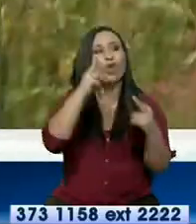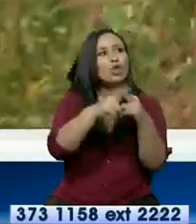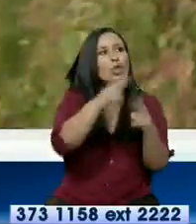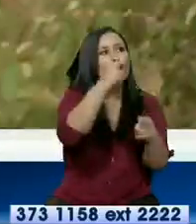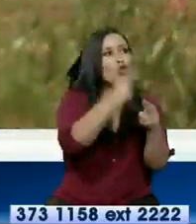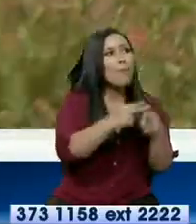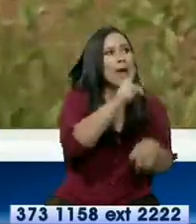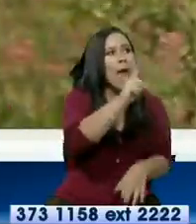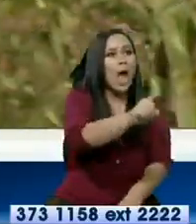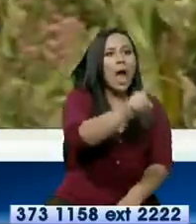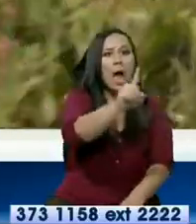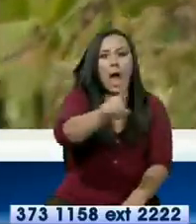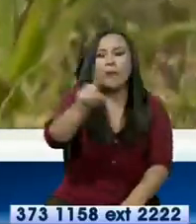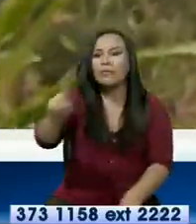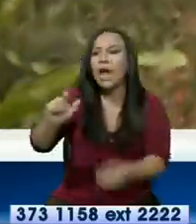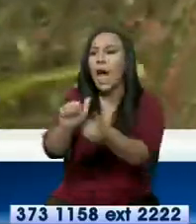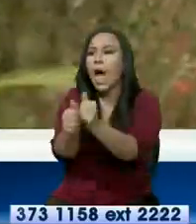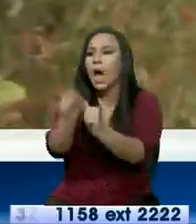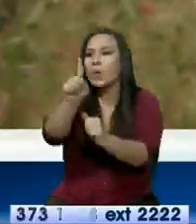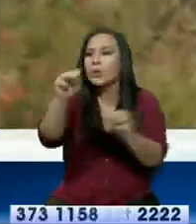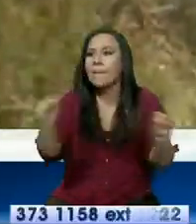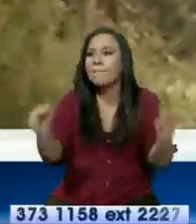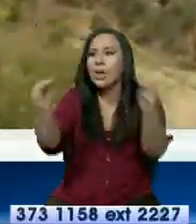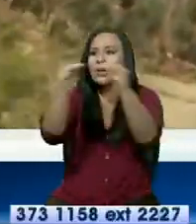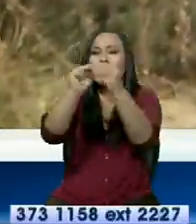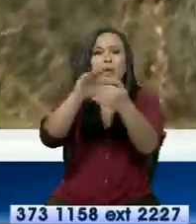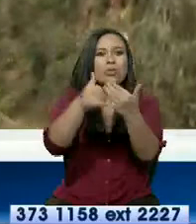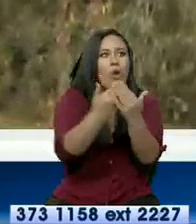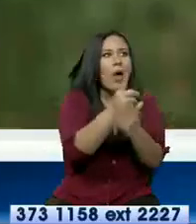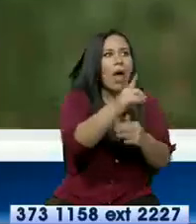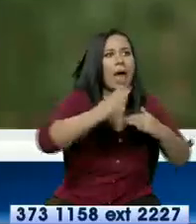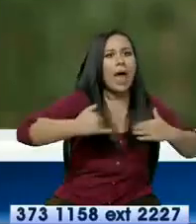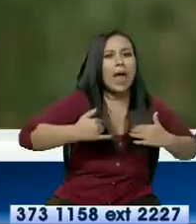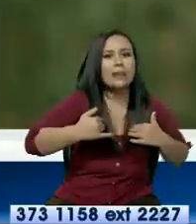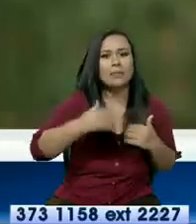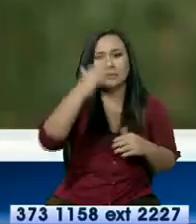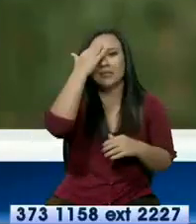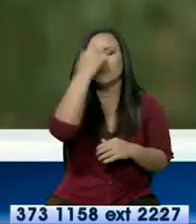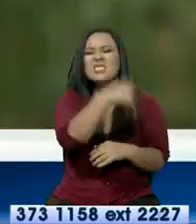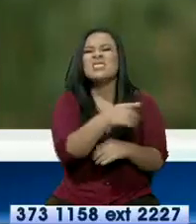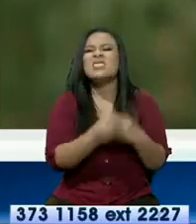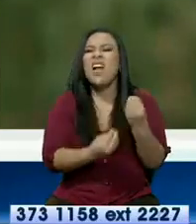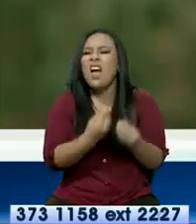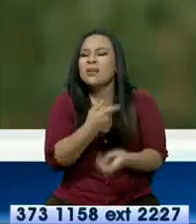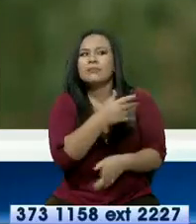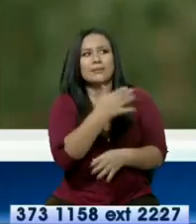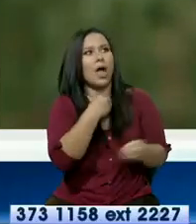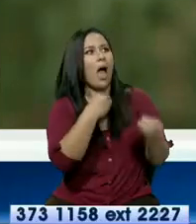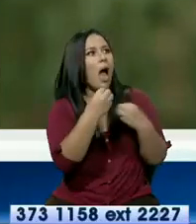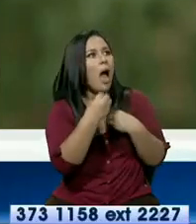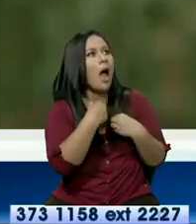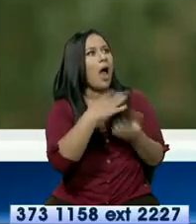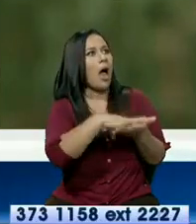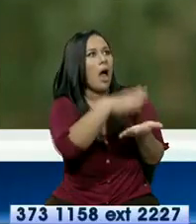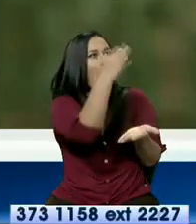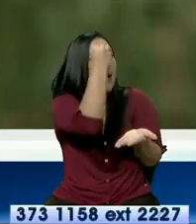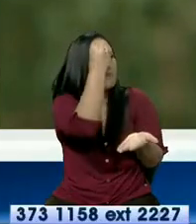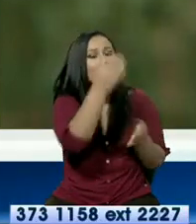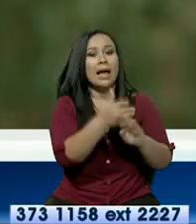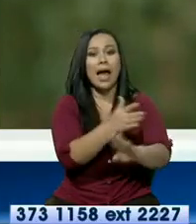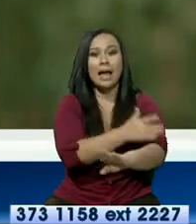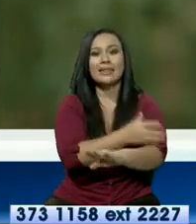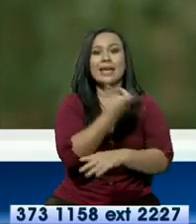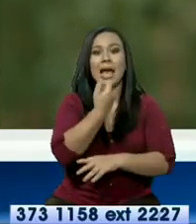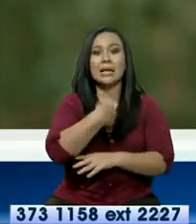cada planta, de cada montaña y de cada animal. Y sabían para qué servía. Le comento que los quitusicaras, antes de que vengan los